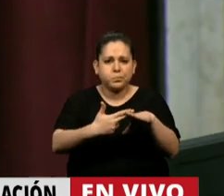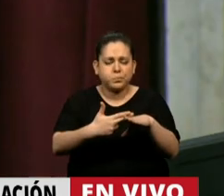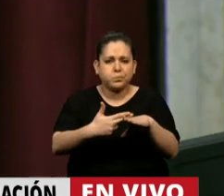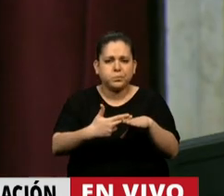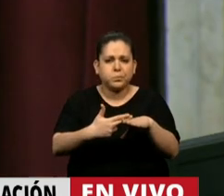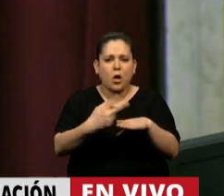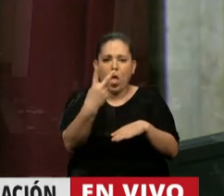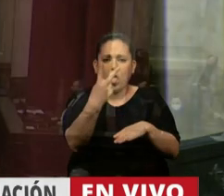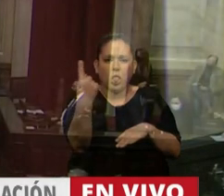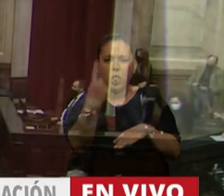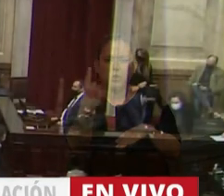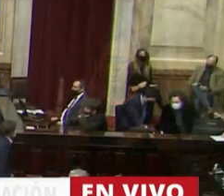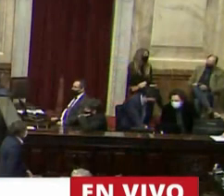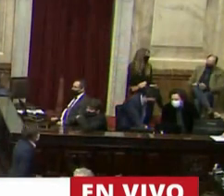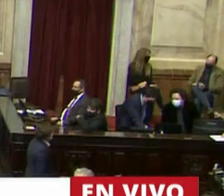en las bancas de dos minutos.